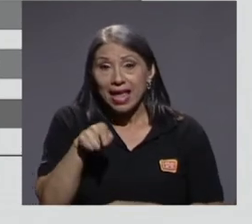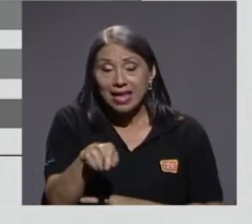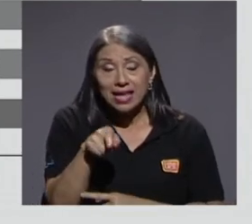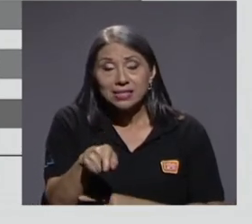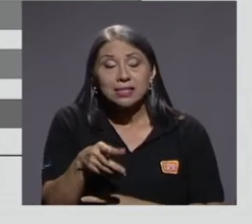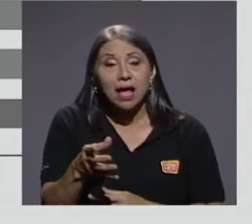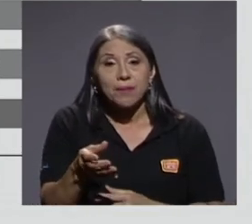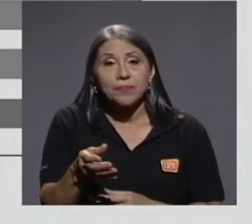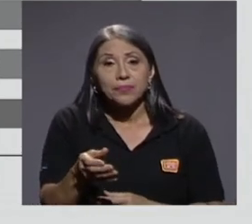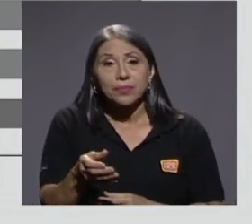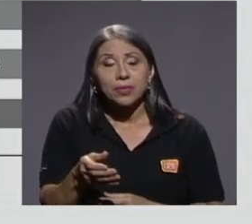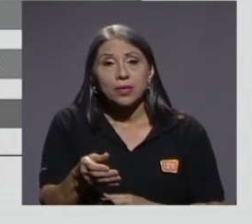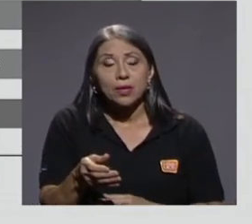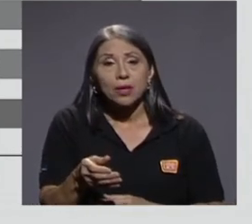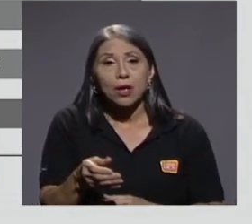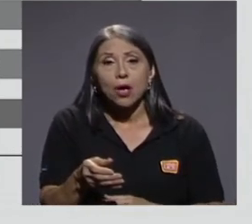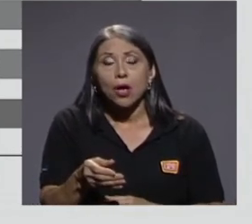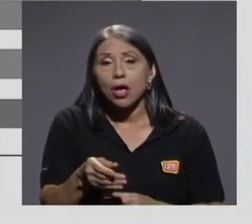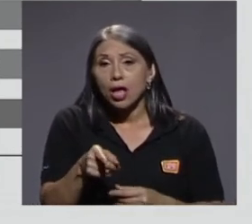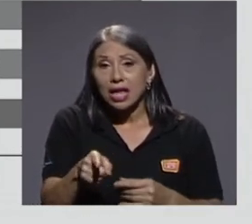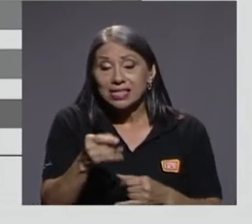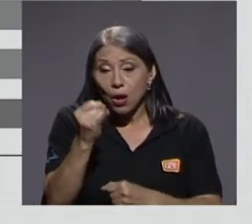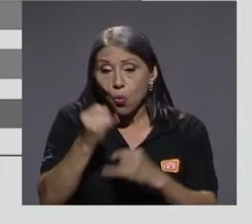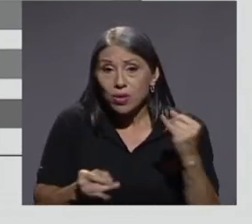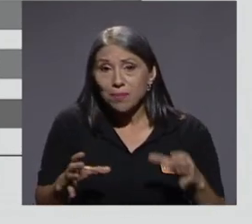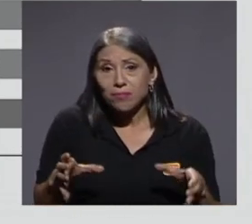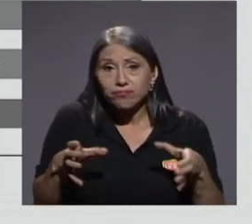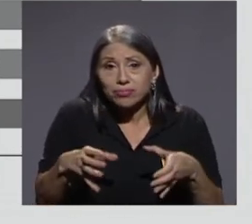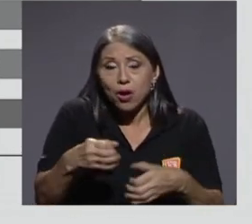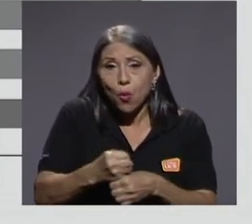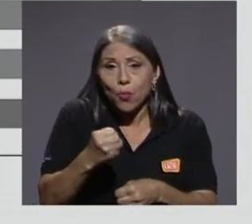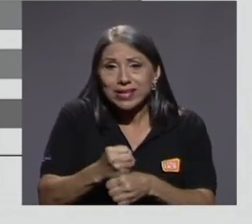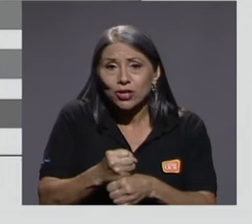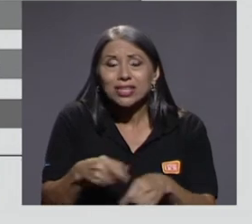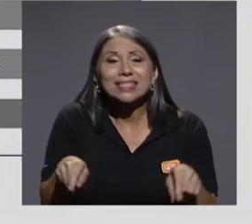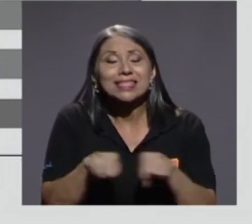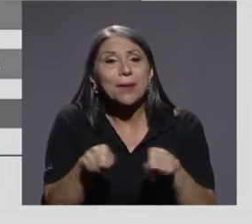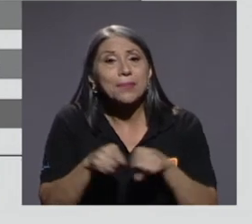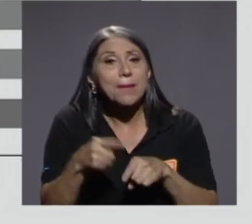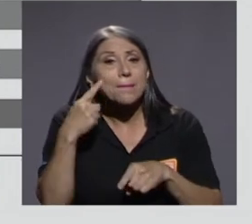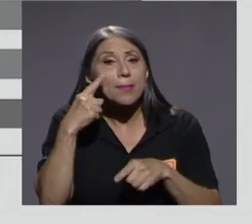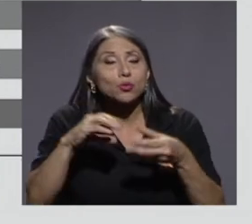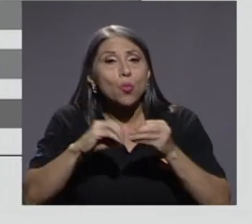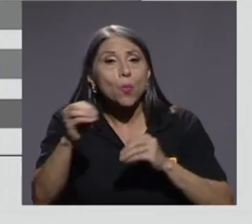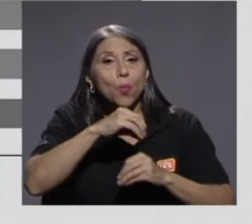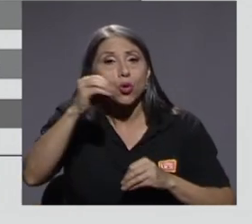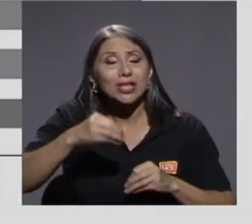franja de ocupaciones también vamos a encontrar un alto porcentaje de población que está